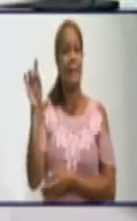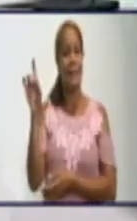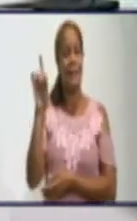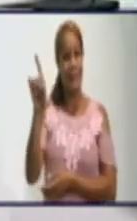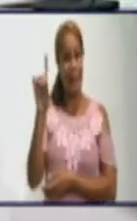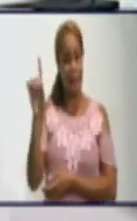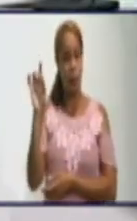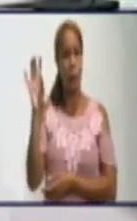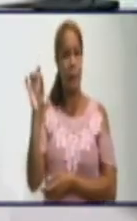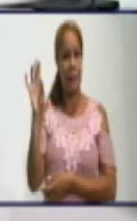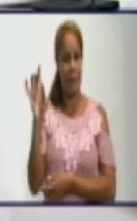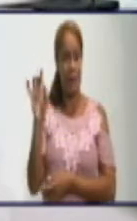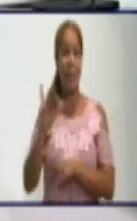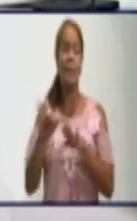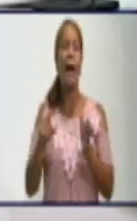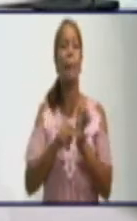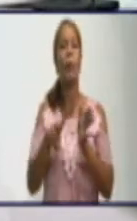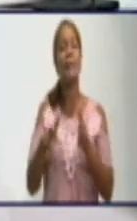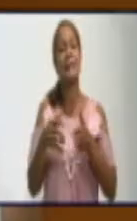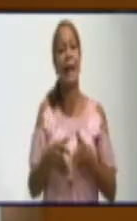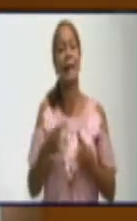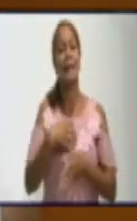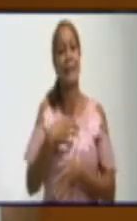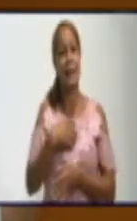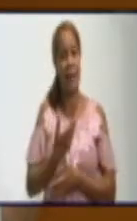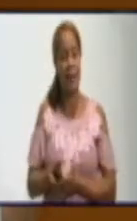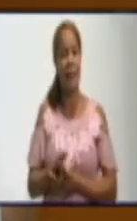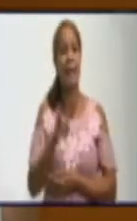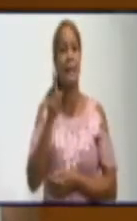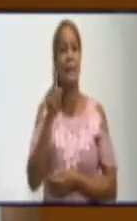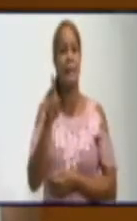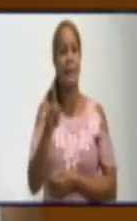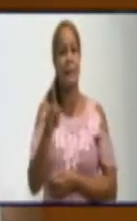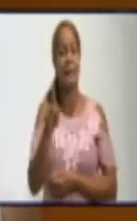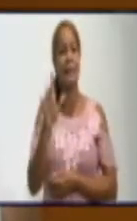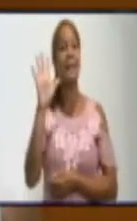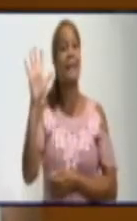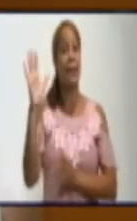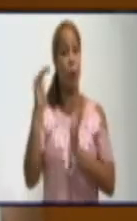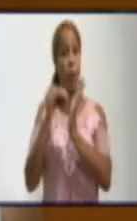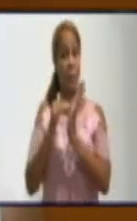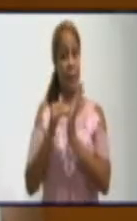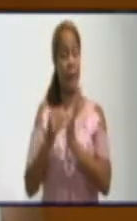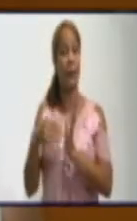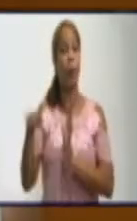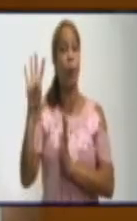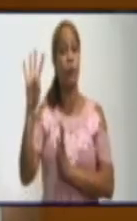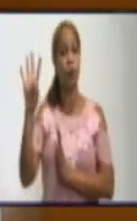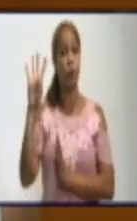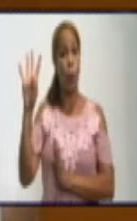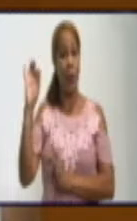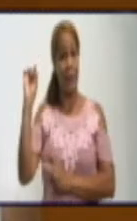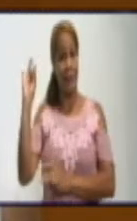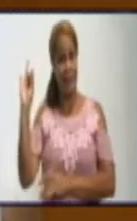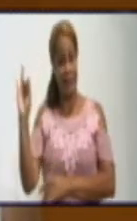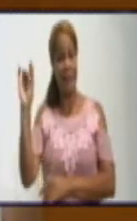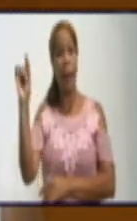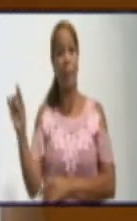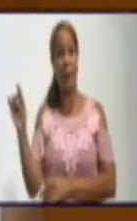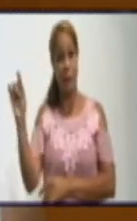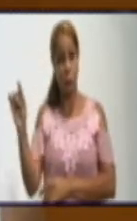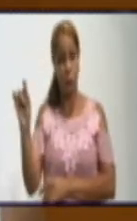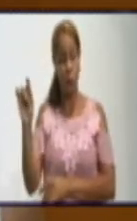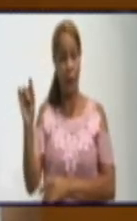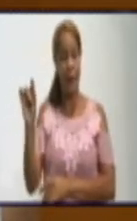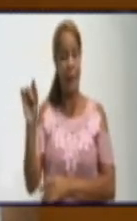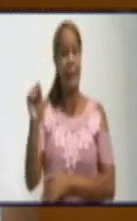La provincia acumula ya 5.147 personas confirmadas a la COVID desde que comenzó el